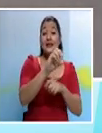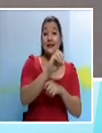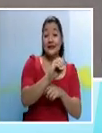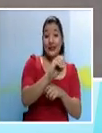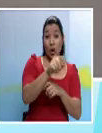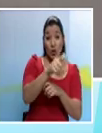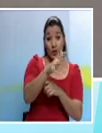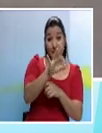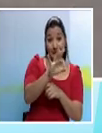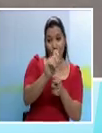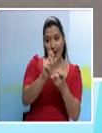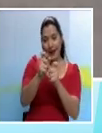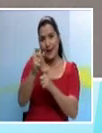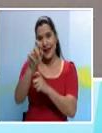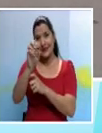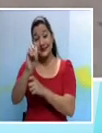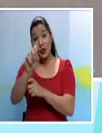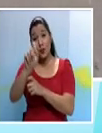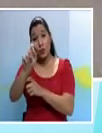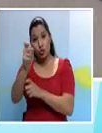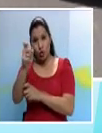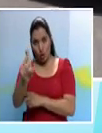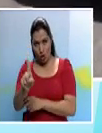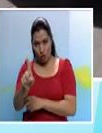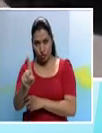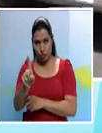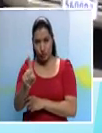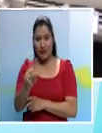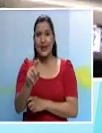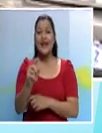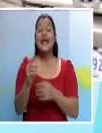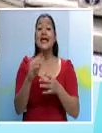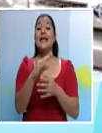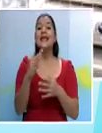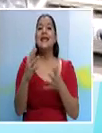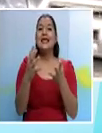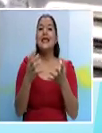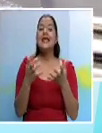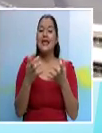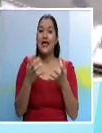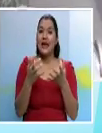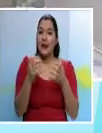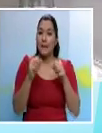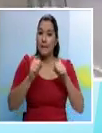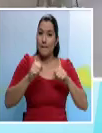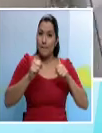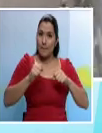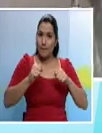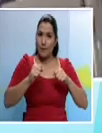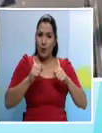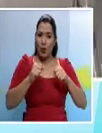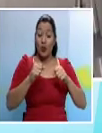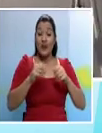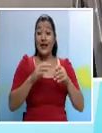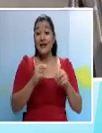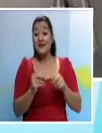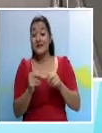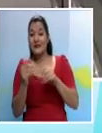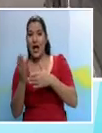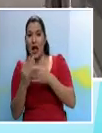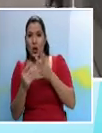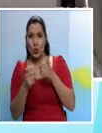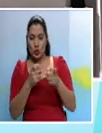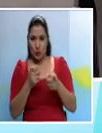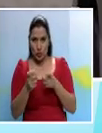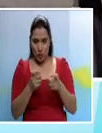al 0,11%, sino que puede restarle controles a lo que el Tribunal Supremo de Elecciones viene haciendo en los últimos años en